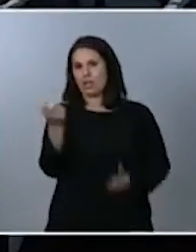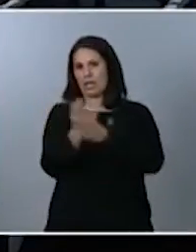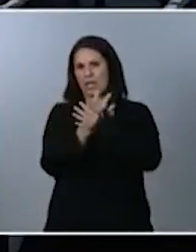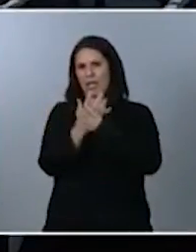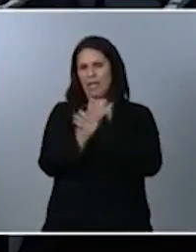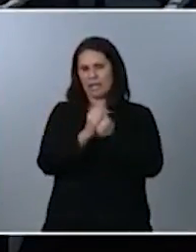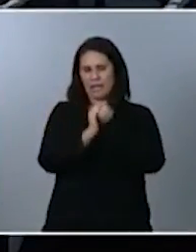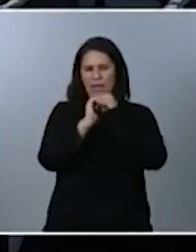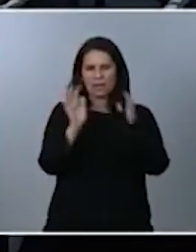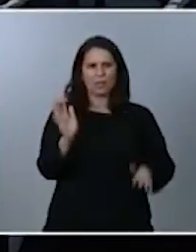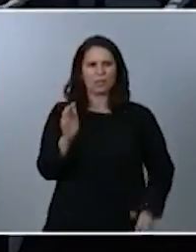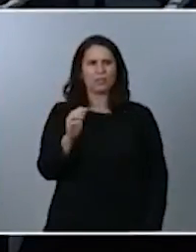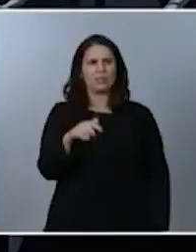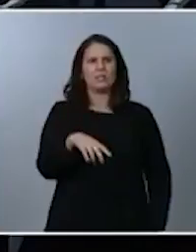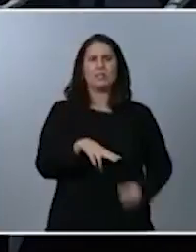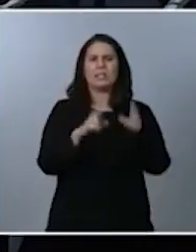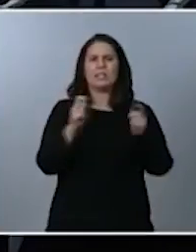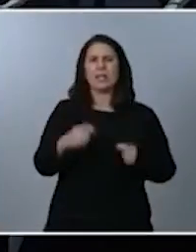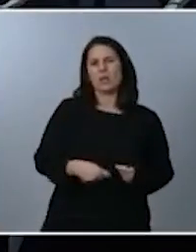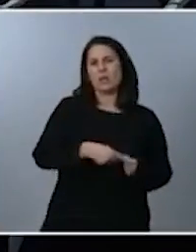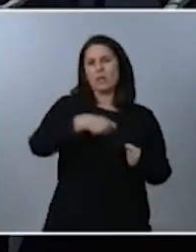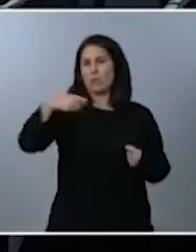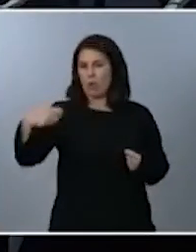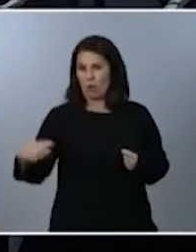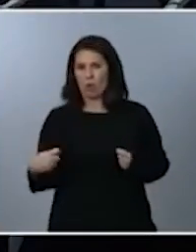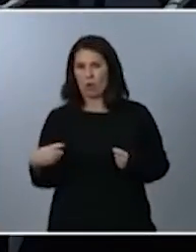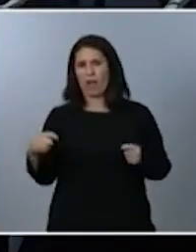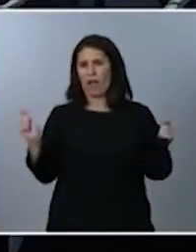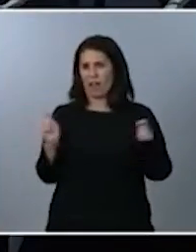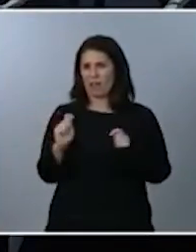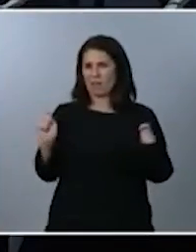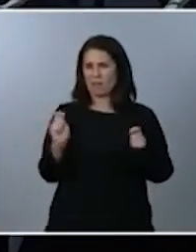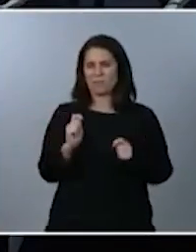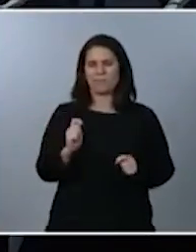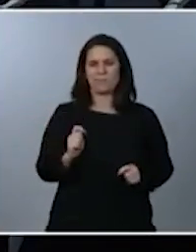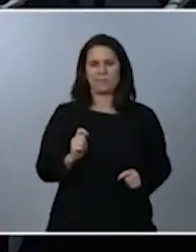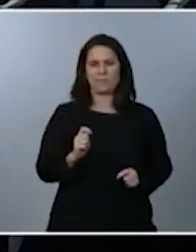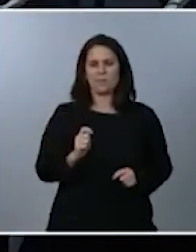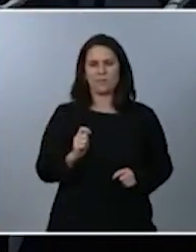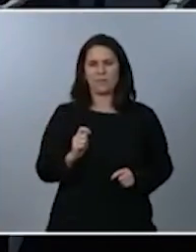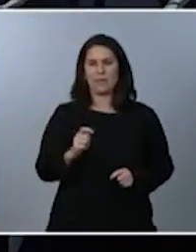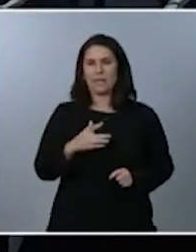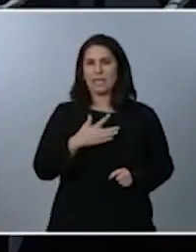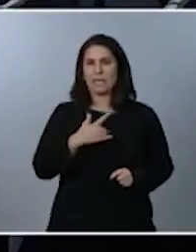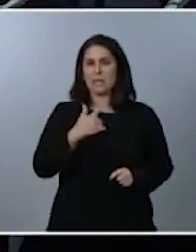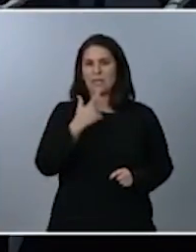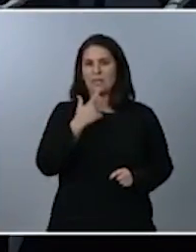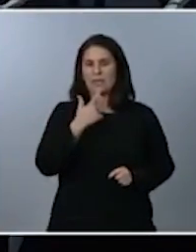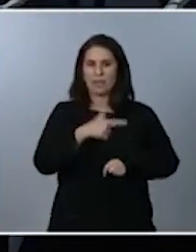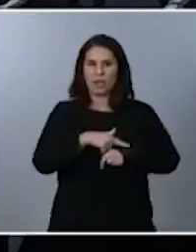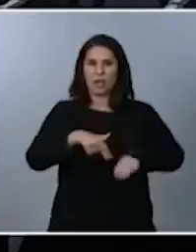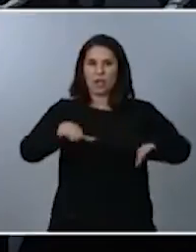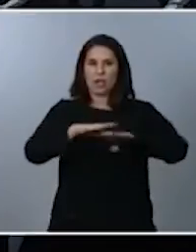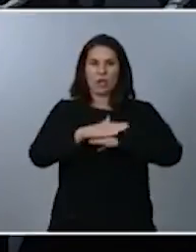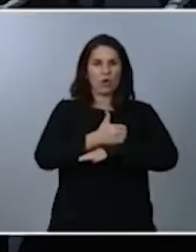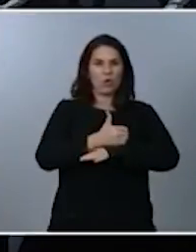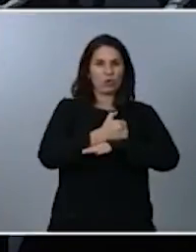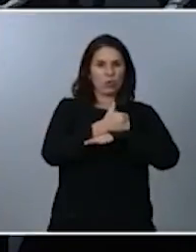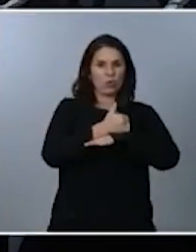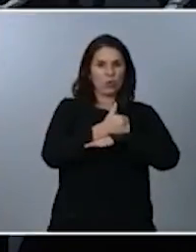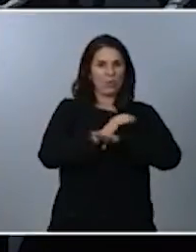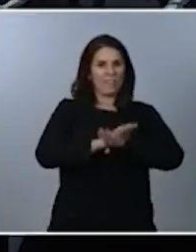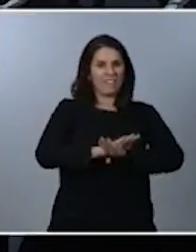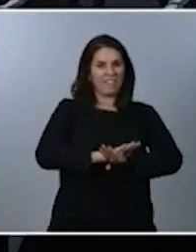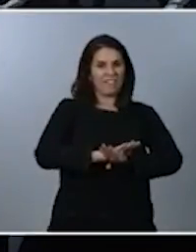Con esta prórroga del estado de alarma se suspende ese toque de queda para todo el conjunto del